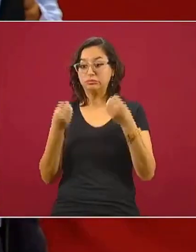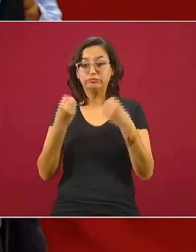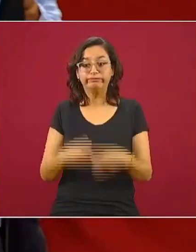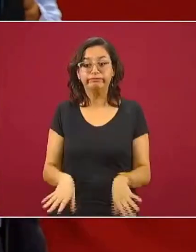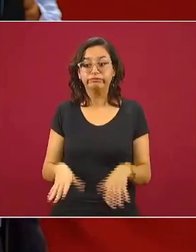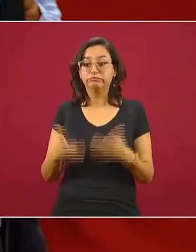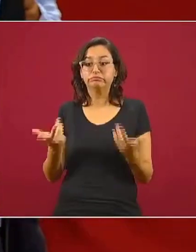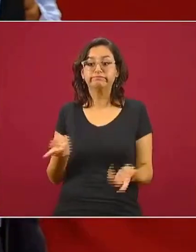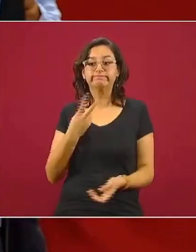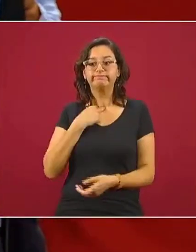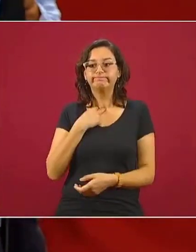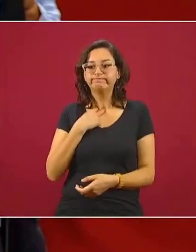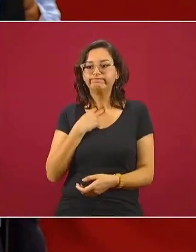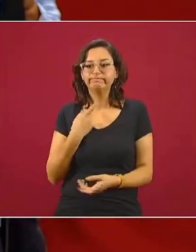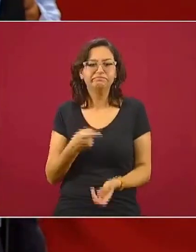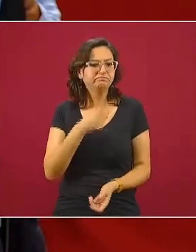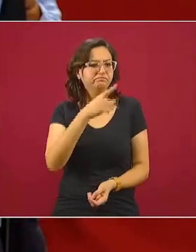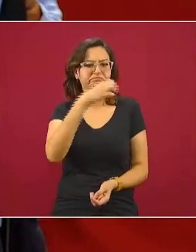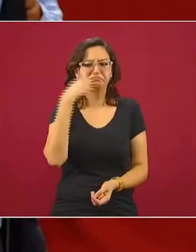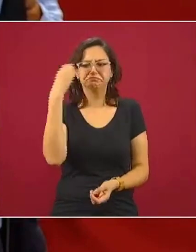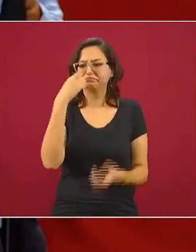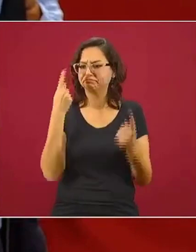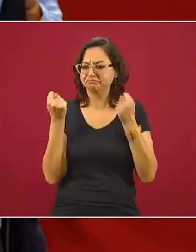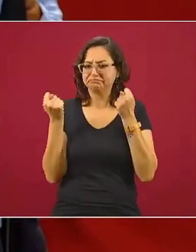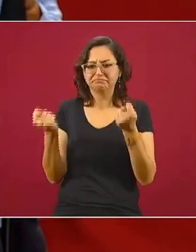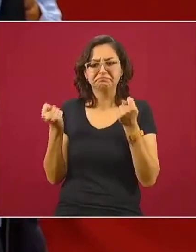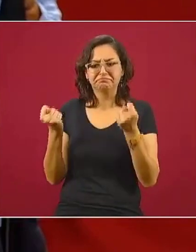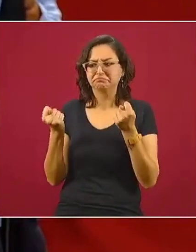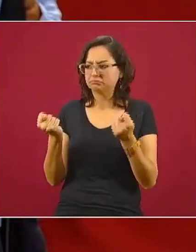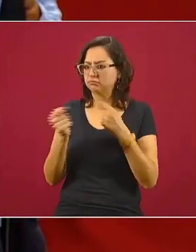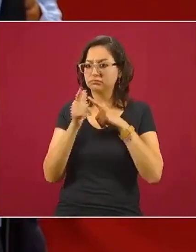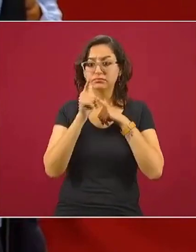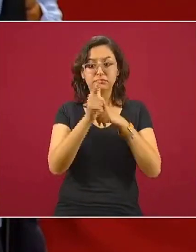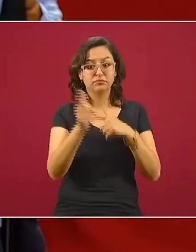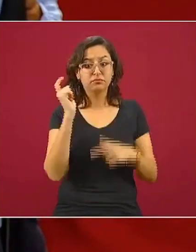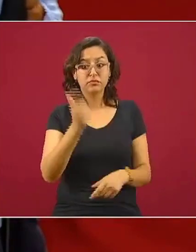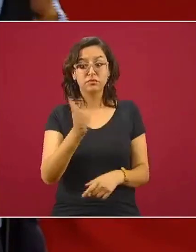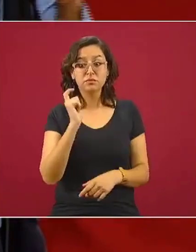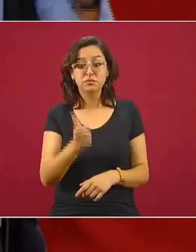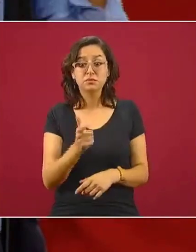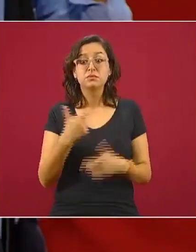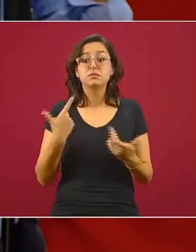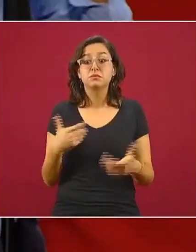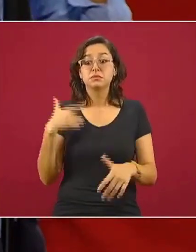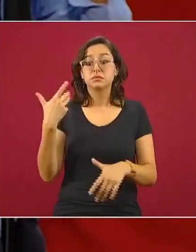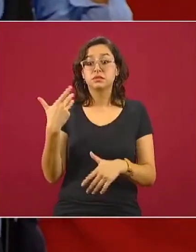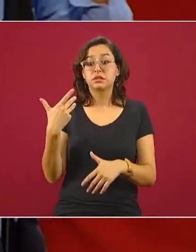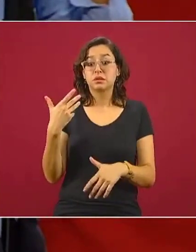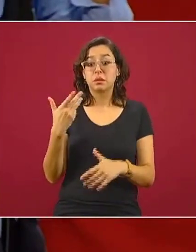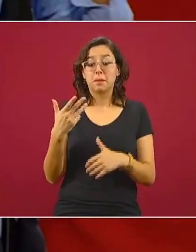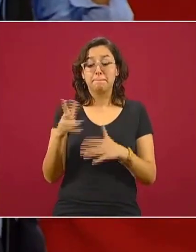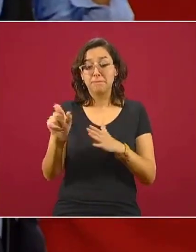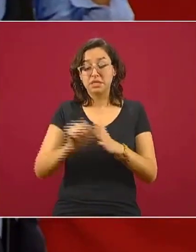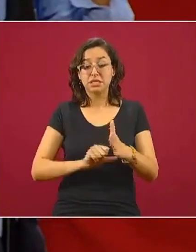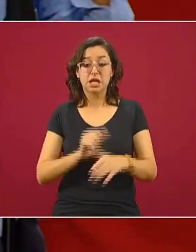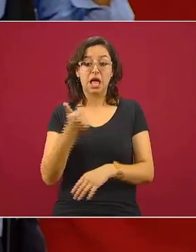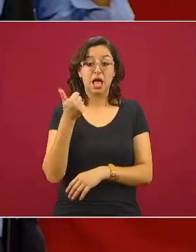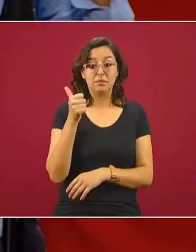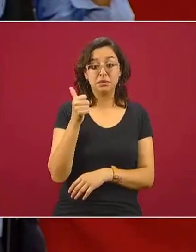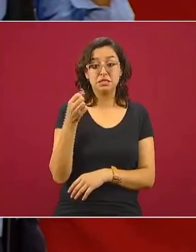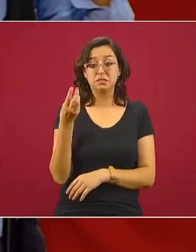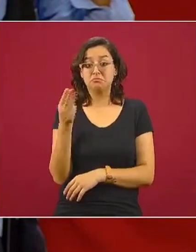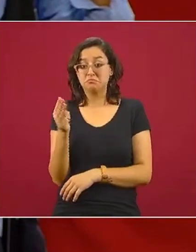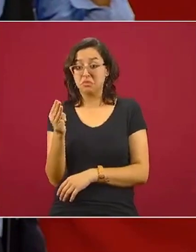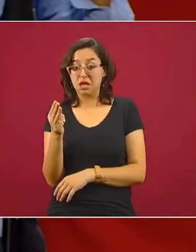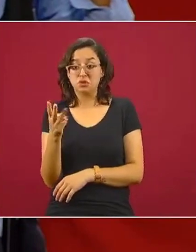escuelas siguieron cobrando de manera normal incluso hay papás que han manifestado que en los meses de abril y mayo pues fueron